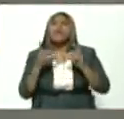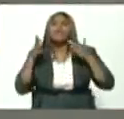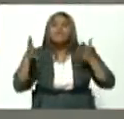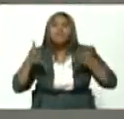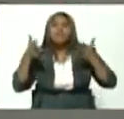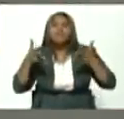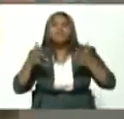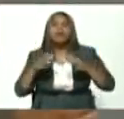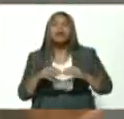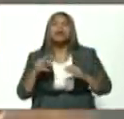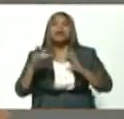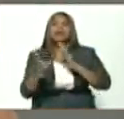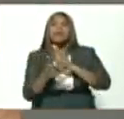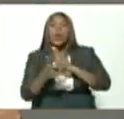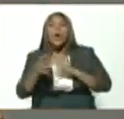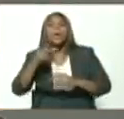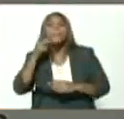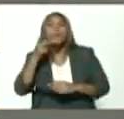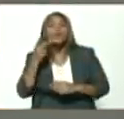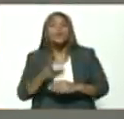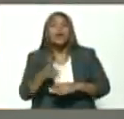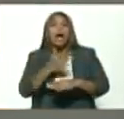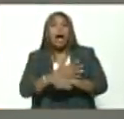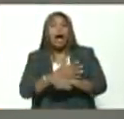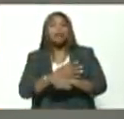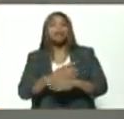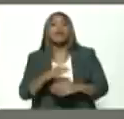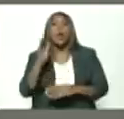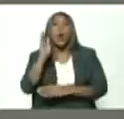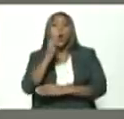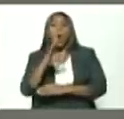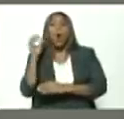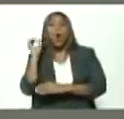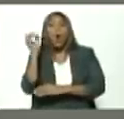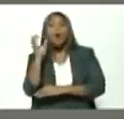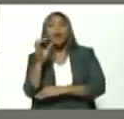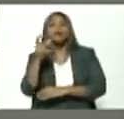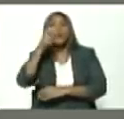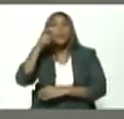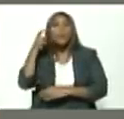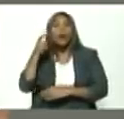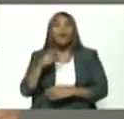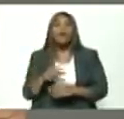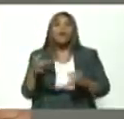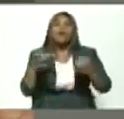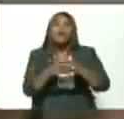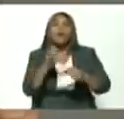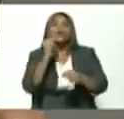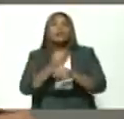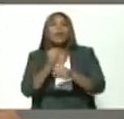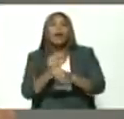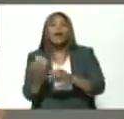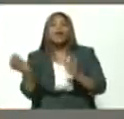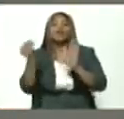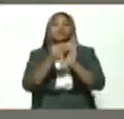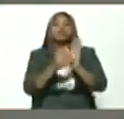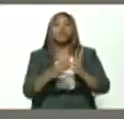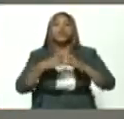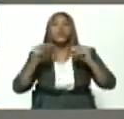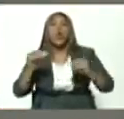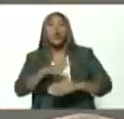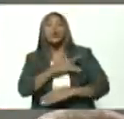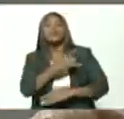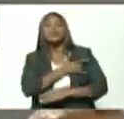en el sentido que usted lo planteaba en la clausura del congreso de los pueblos del sector de trabajadores de incorporar a todas las universidades